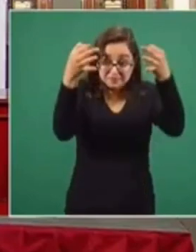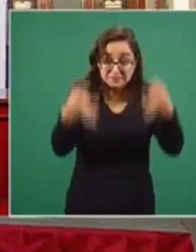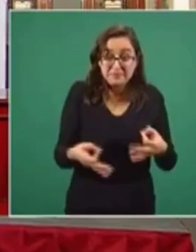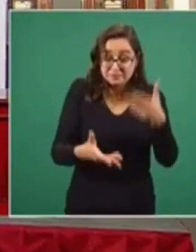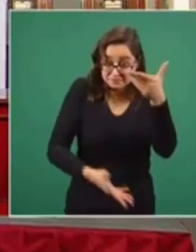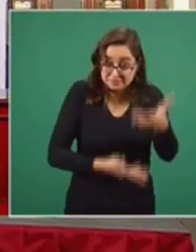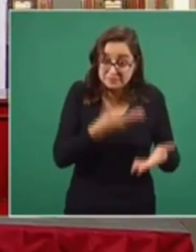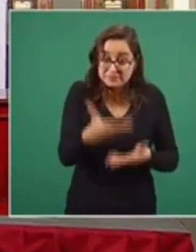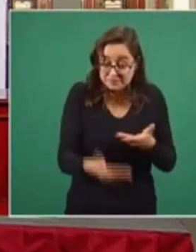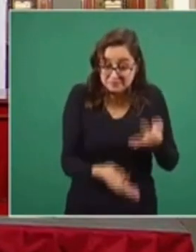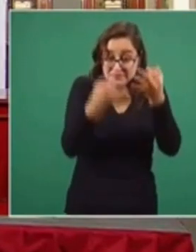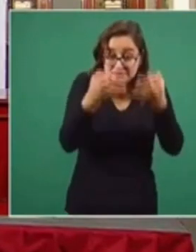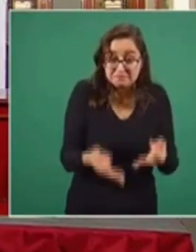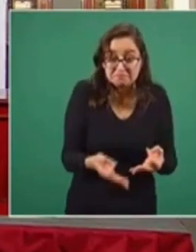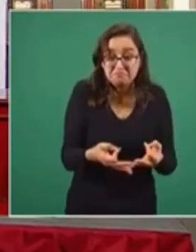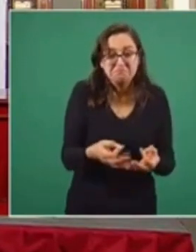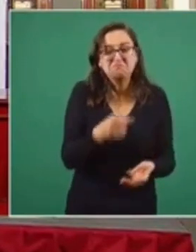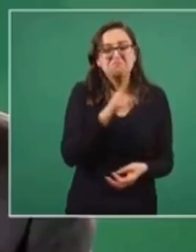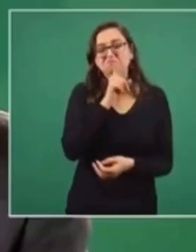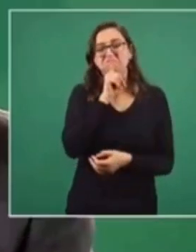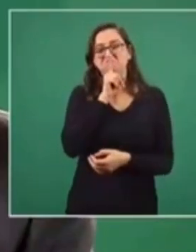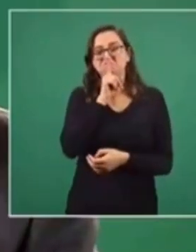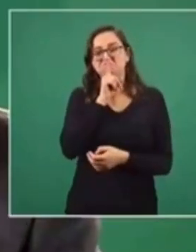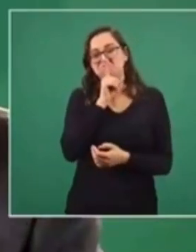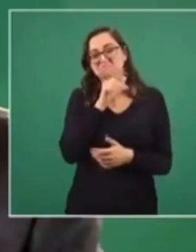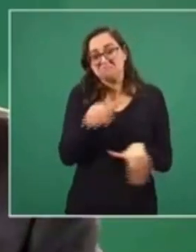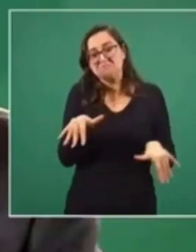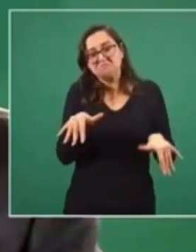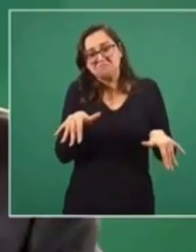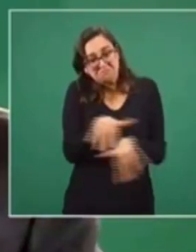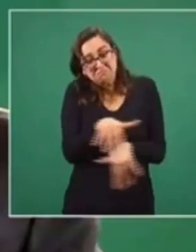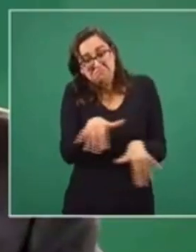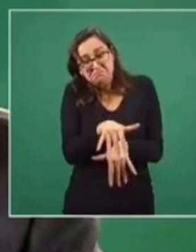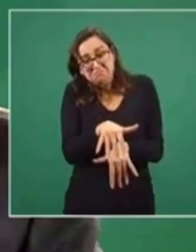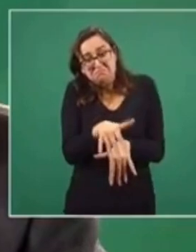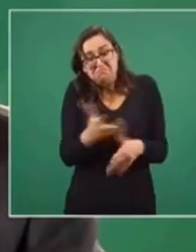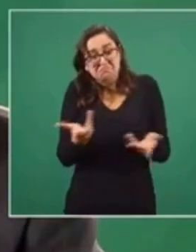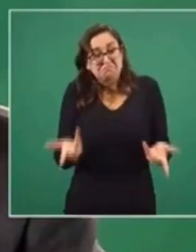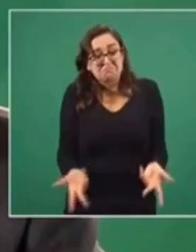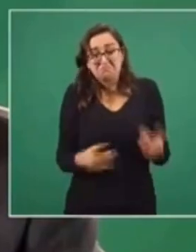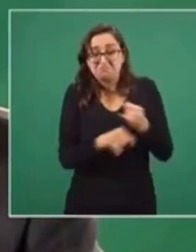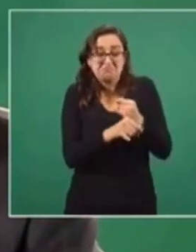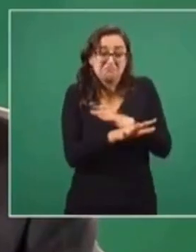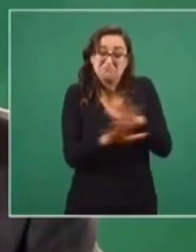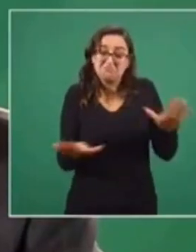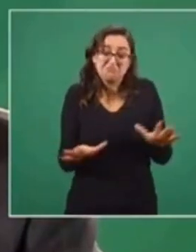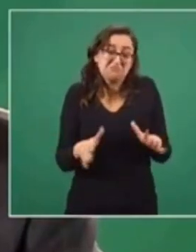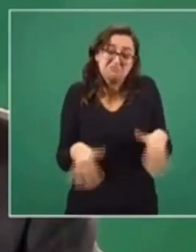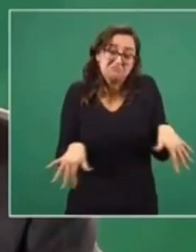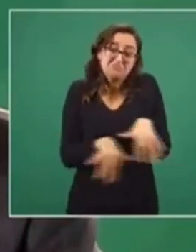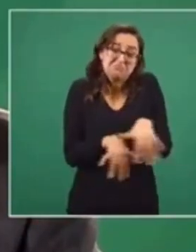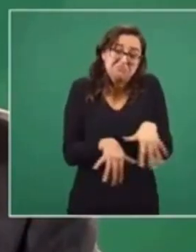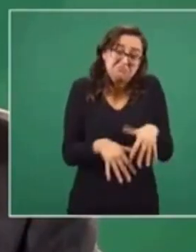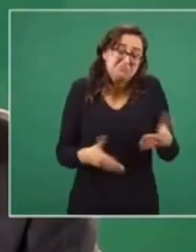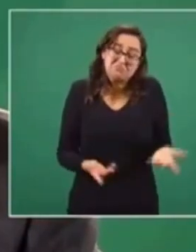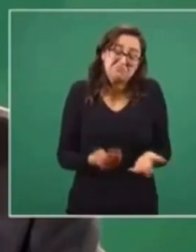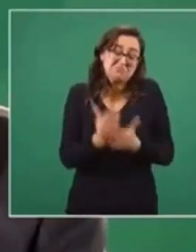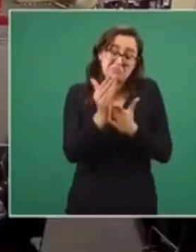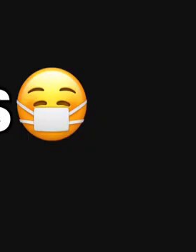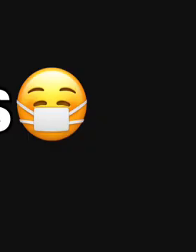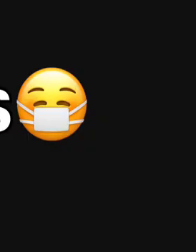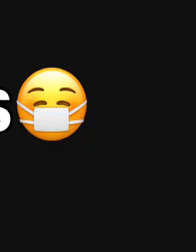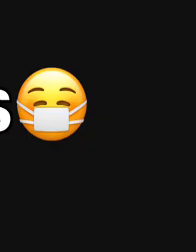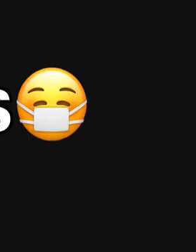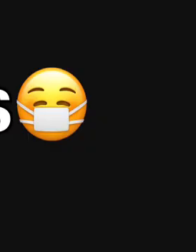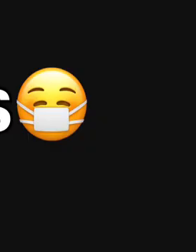de menor profundidad o calidad o extensión. Muchas gracias, Juan.